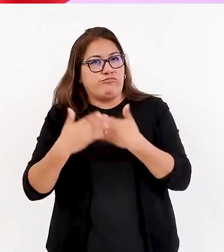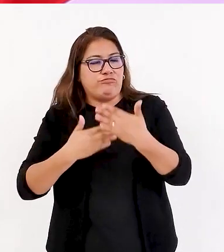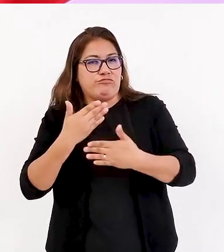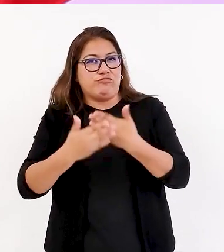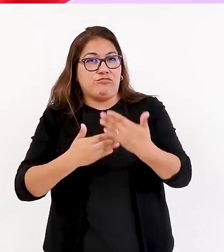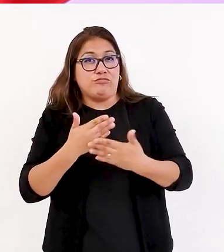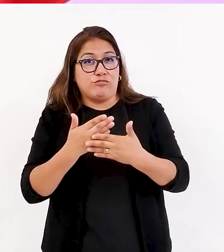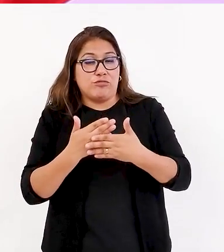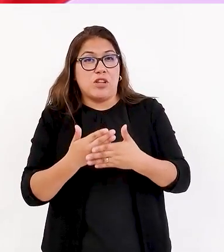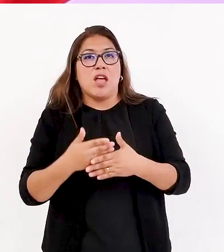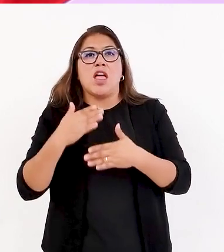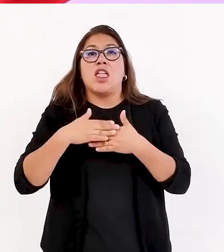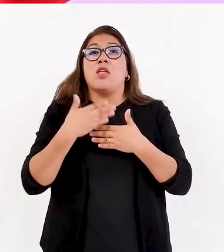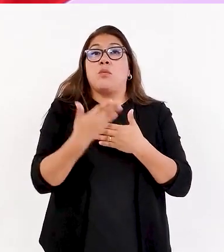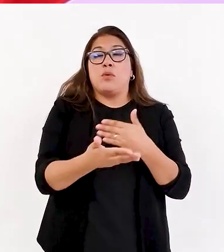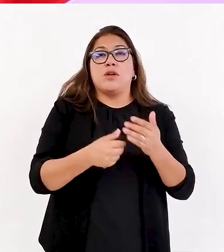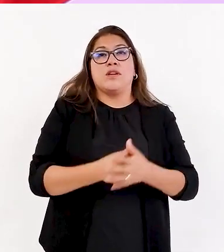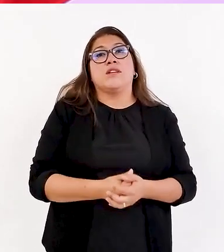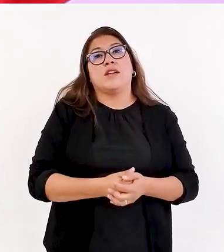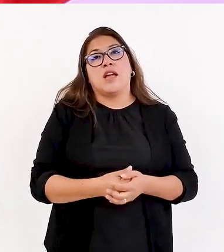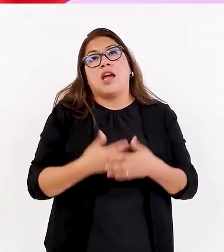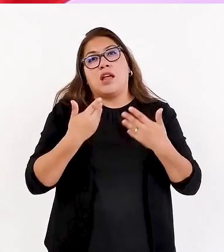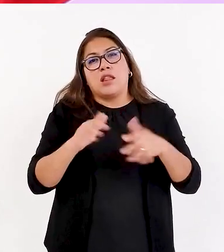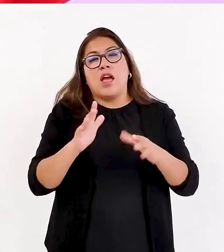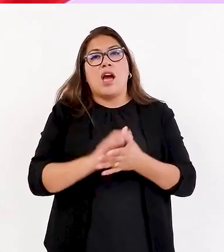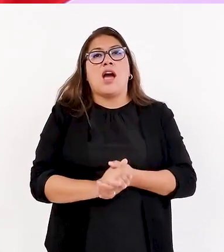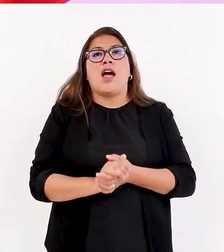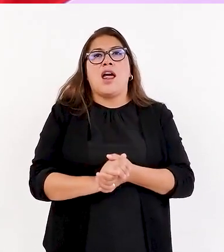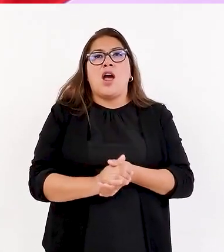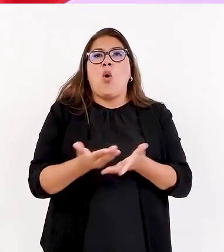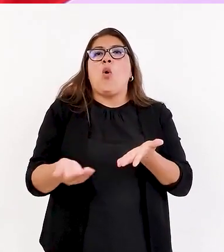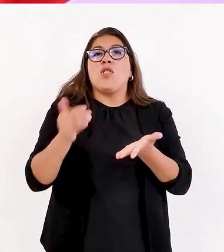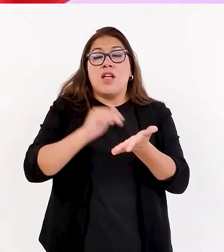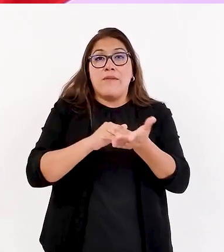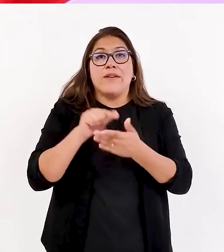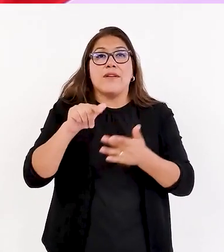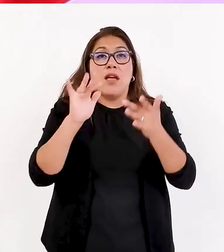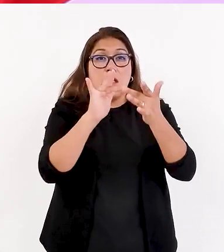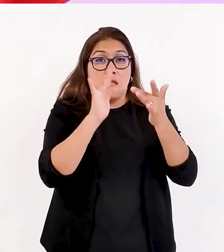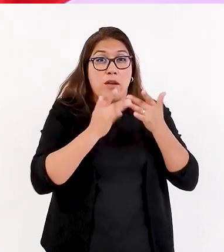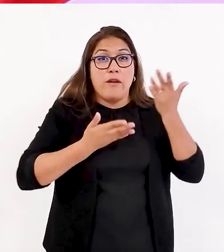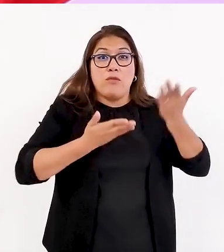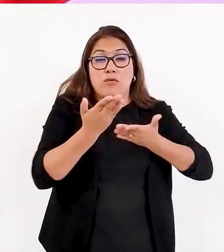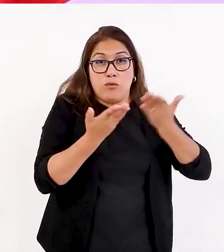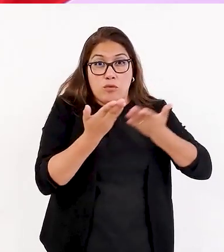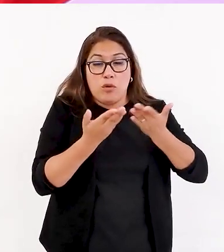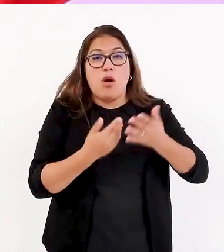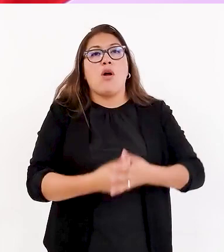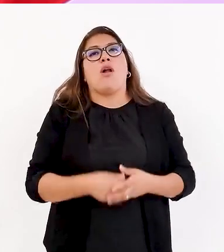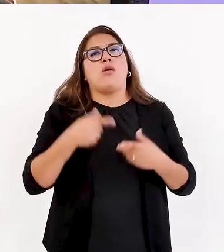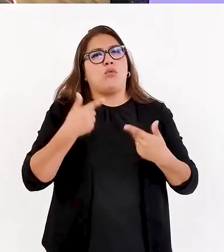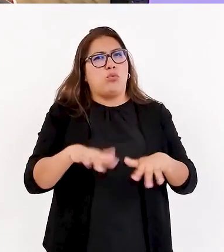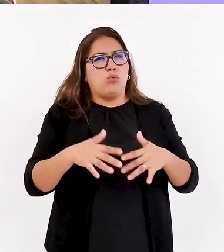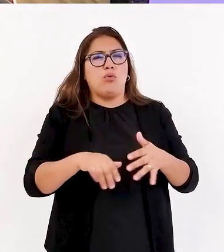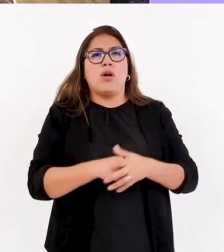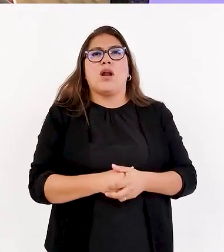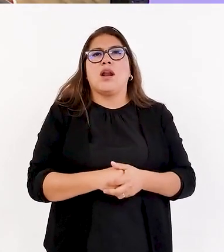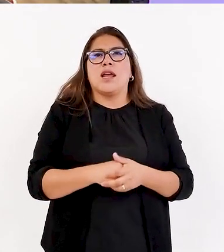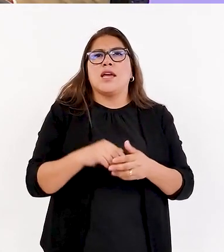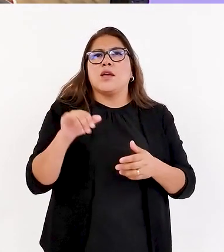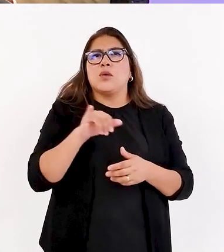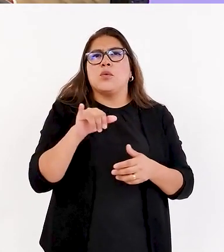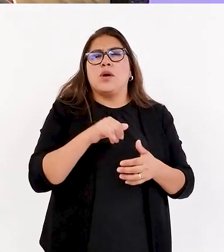digamos, cotidianidad, al trabajo presencial, la red tiene ahora una manera dual o